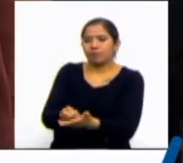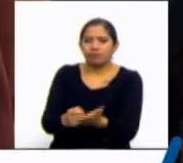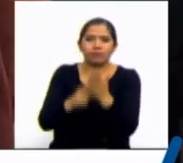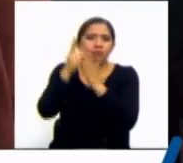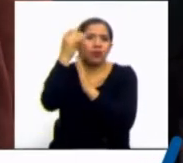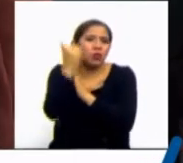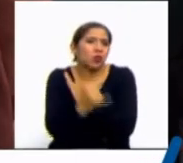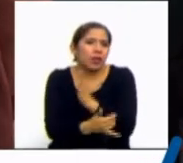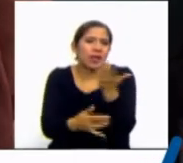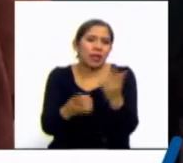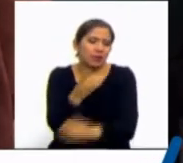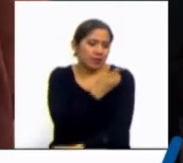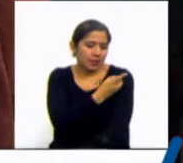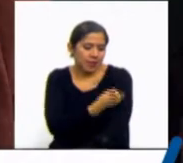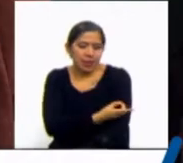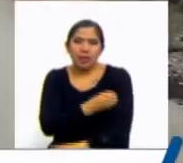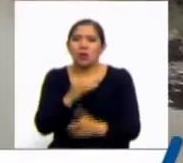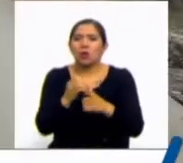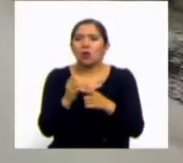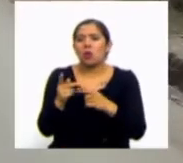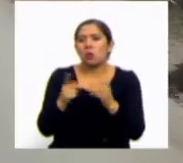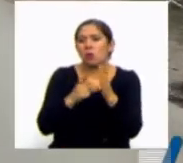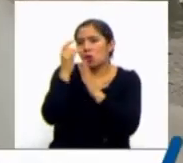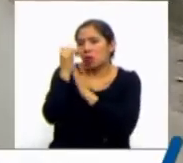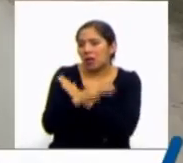distritales o a los proyectos zonales.